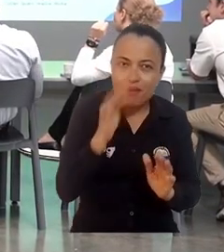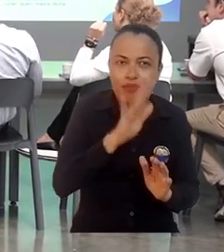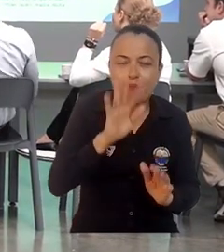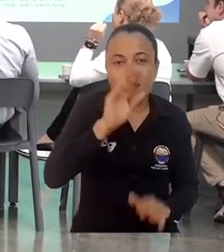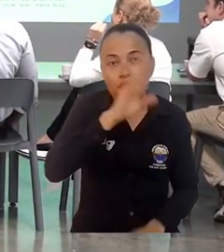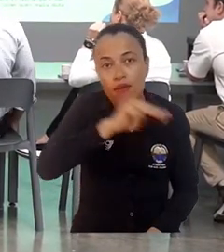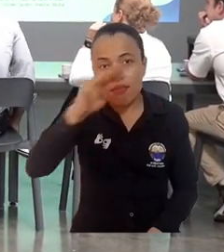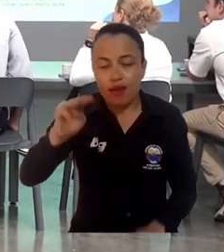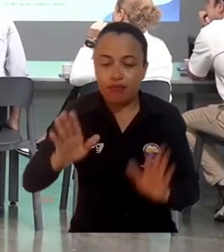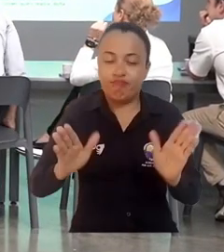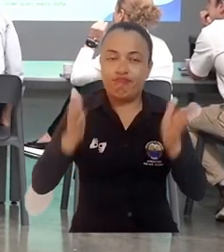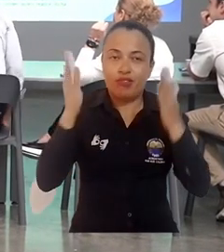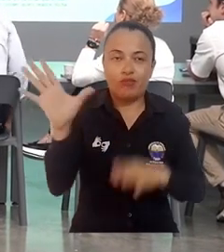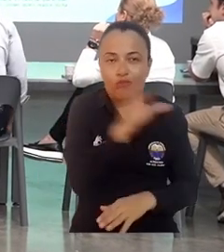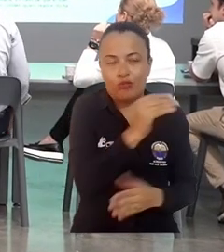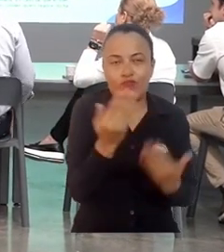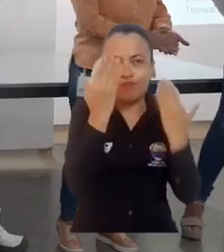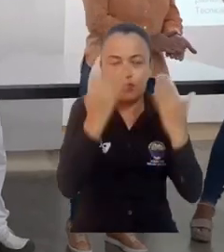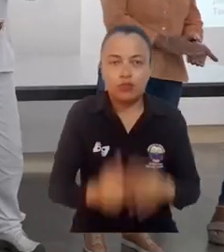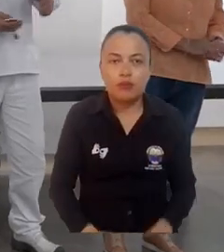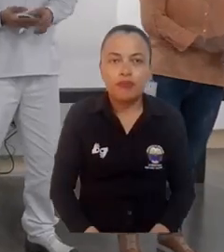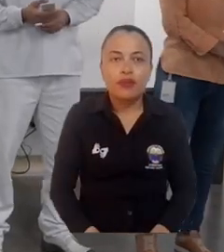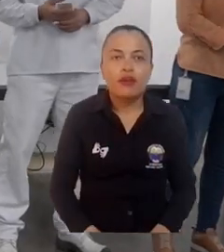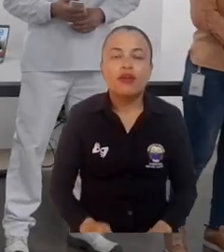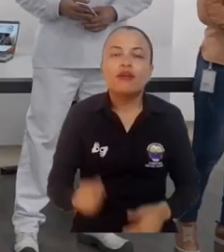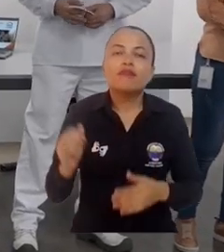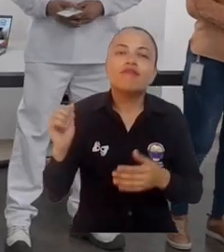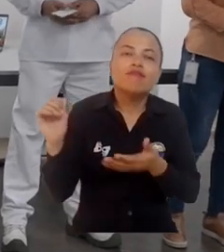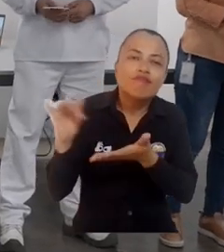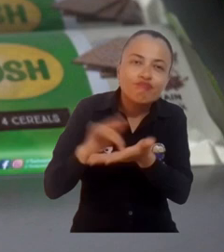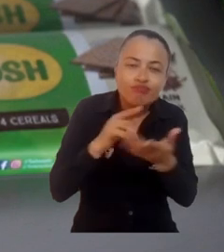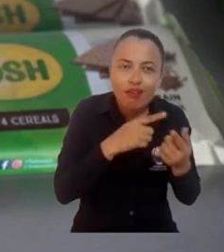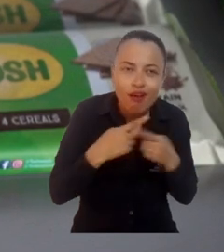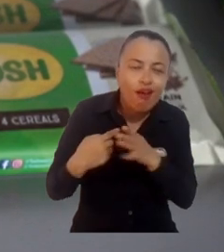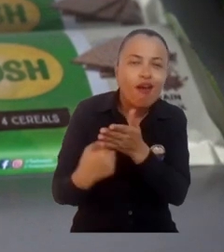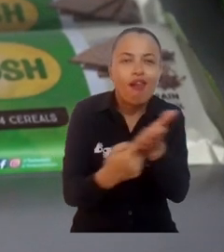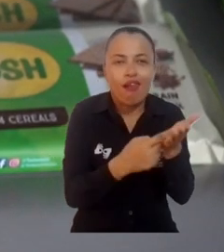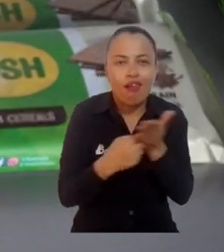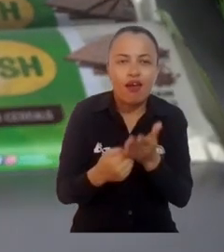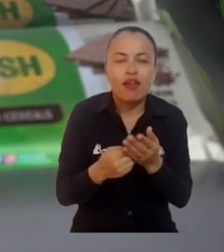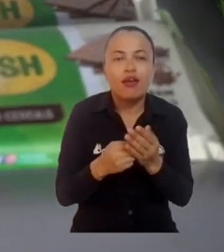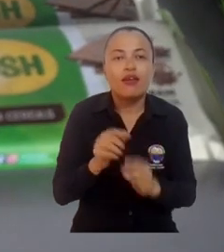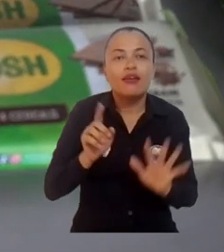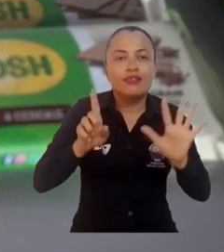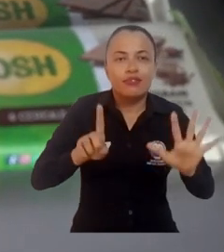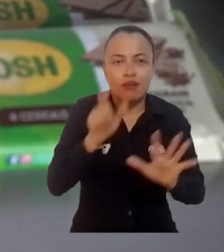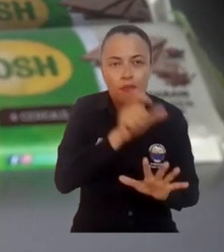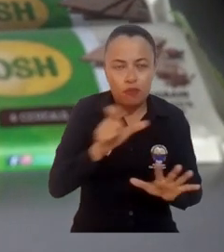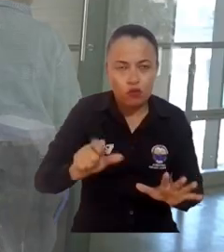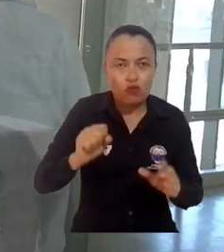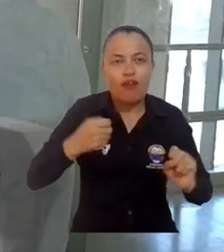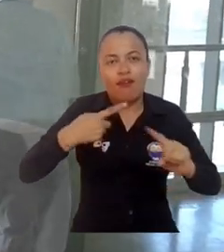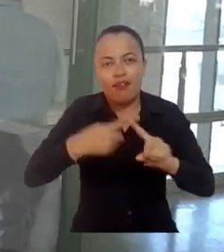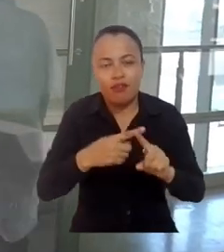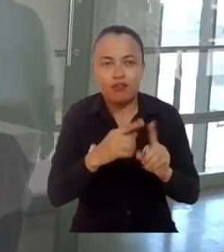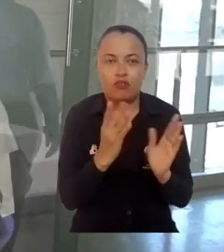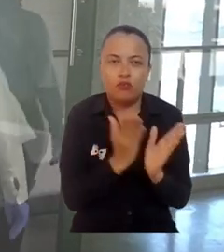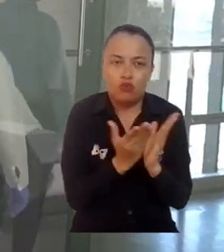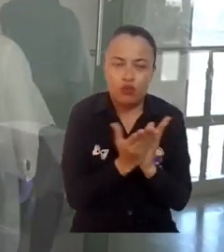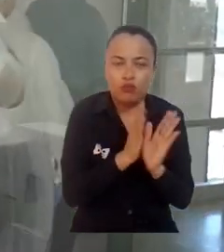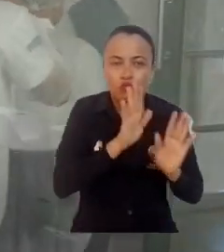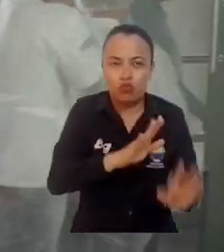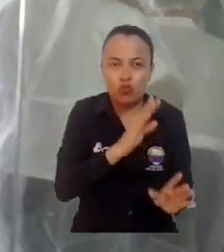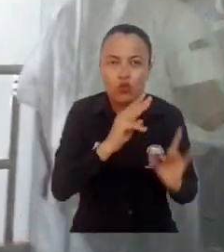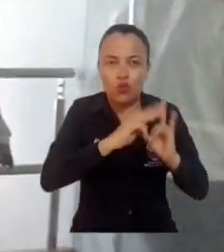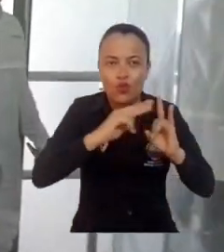Durante la plenaria participaron seis graduados de esta alma mater que elaboran en importantes cargos del conglomerado alimenticio.